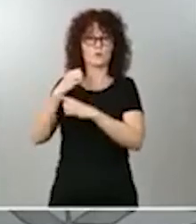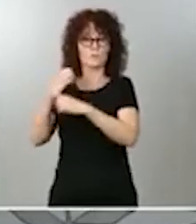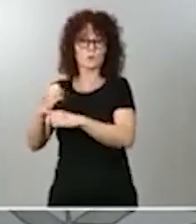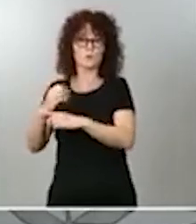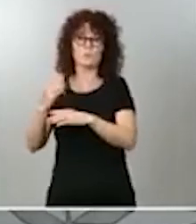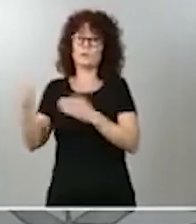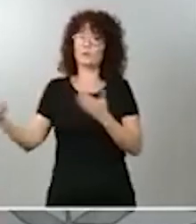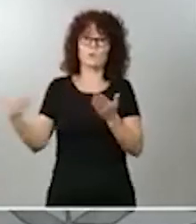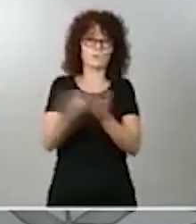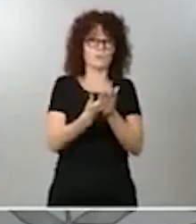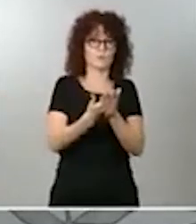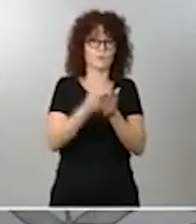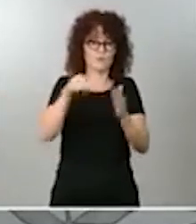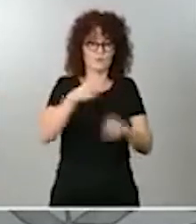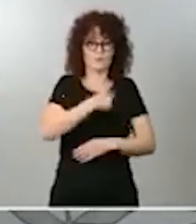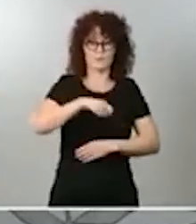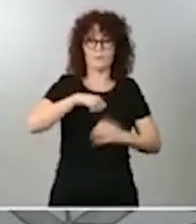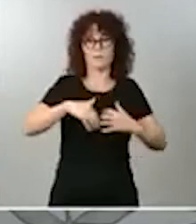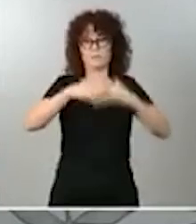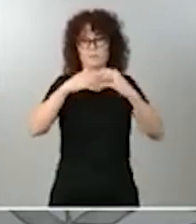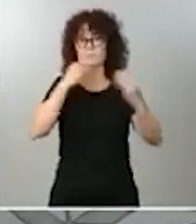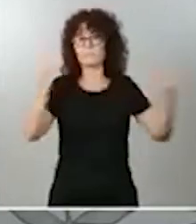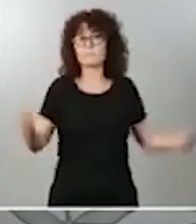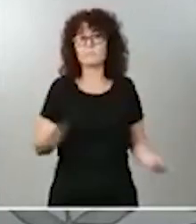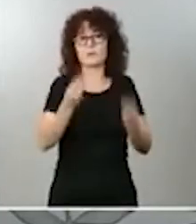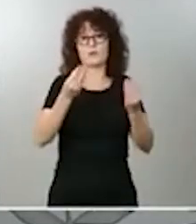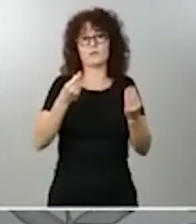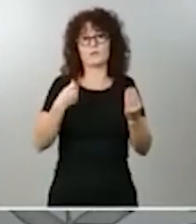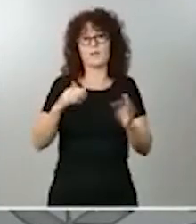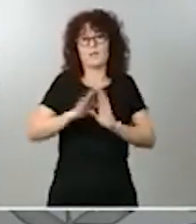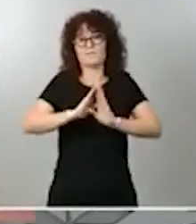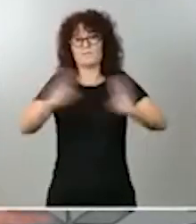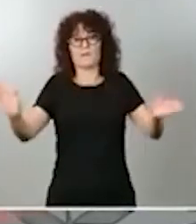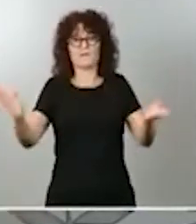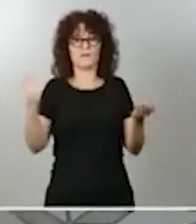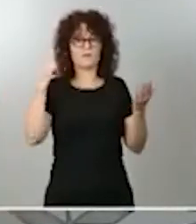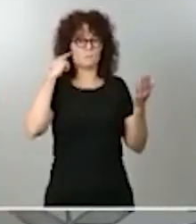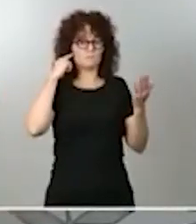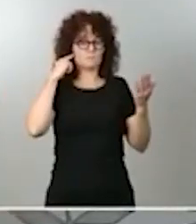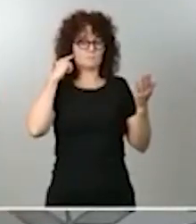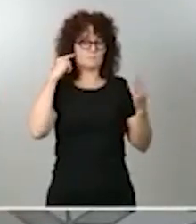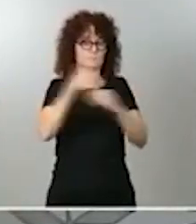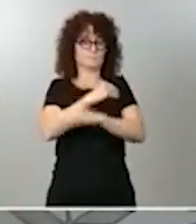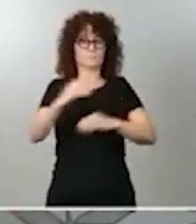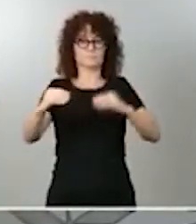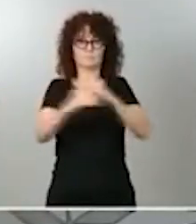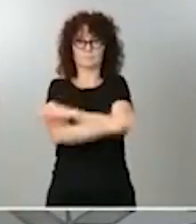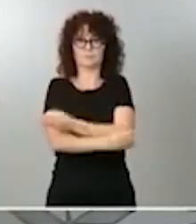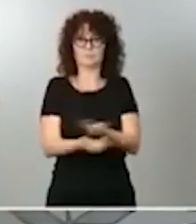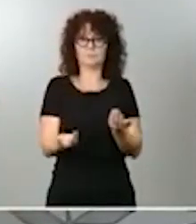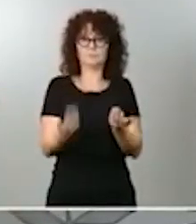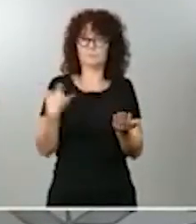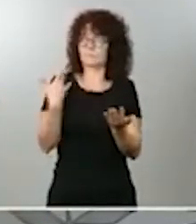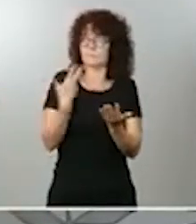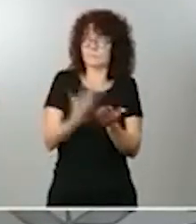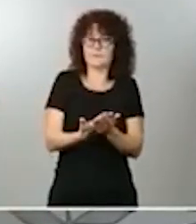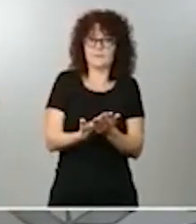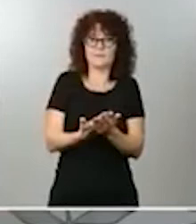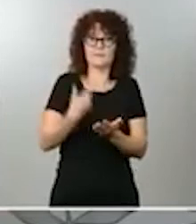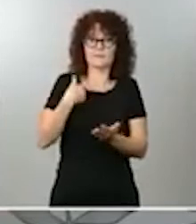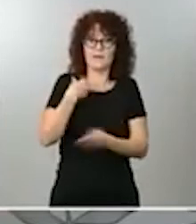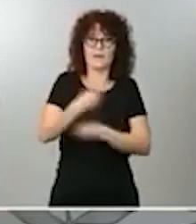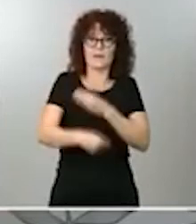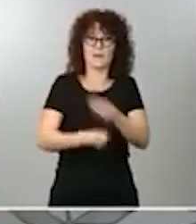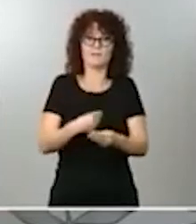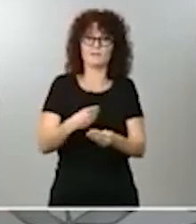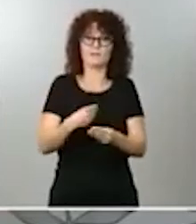y salga ya, ¿no?, de esta suerte de incoherencia en el que en los últimos tiempos nos viene teniendo acostumbrados y que arrime el hombro.